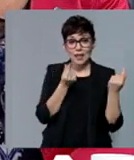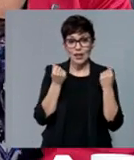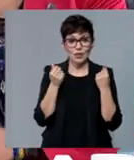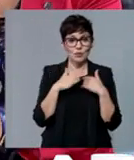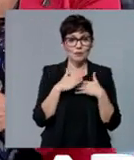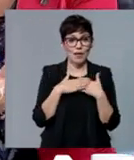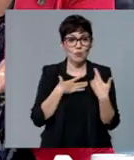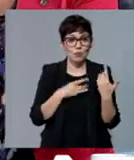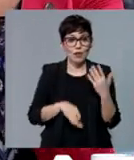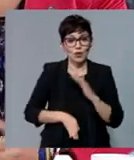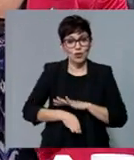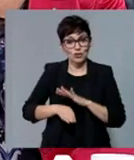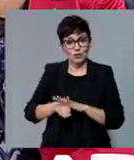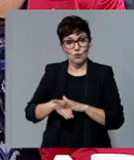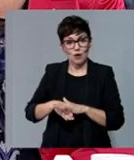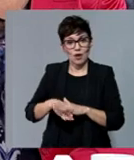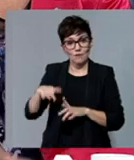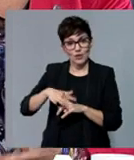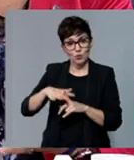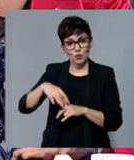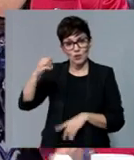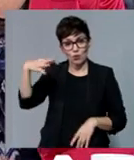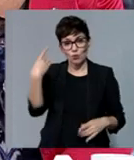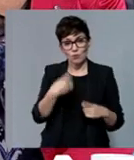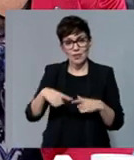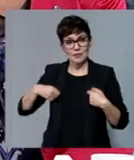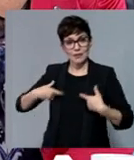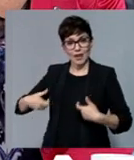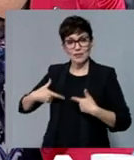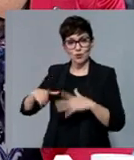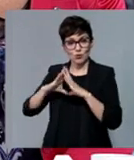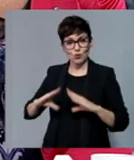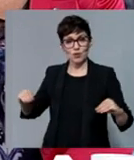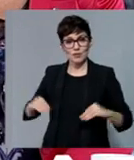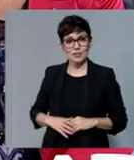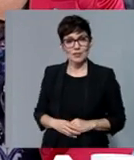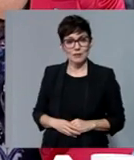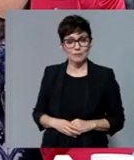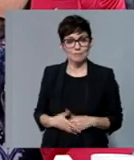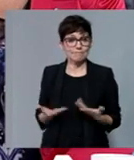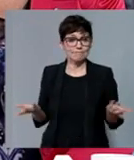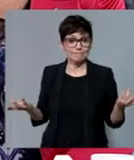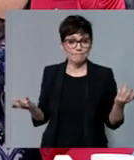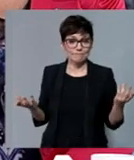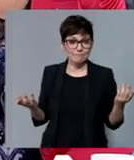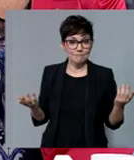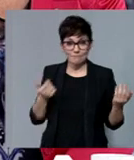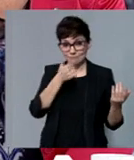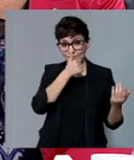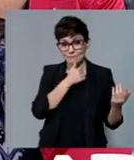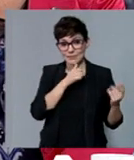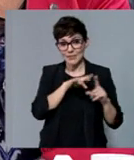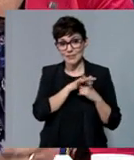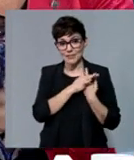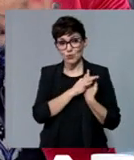poder afrontar las facturas de luz y otros gastos que la universidad tiene. sea, que realmente estamos en una situación en